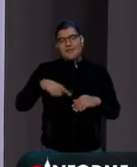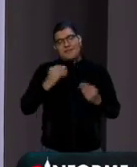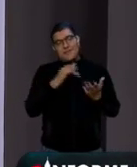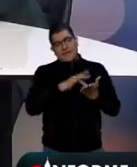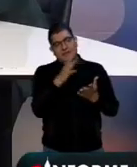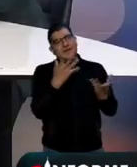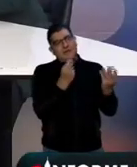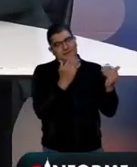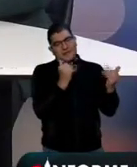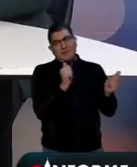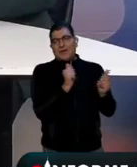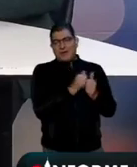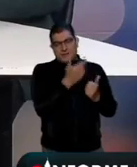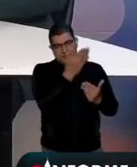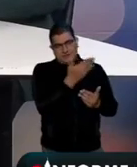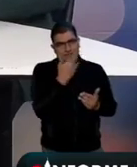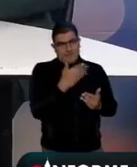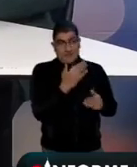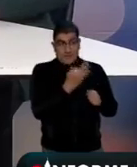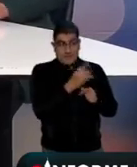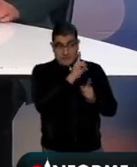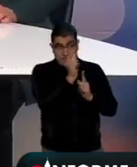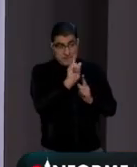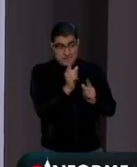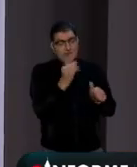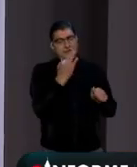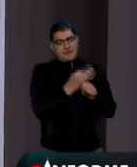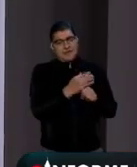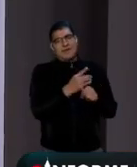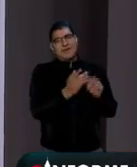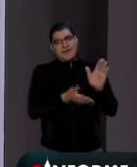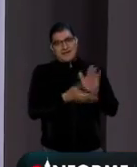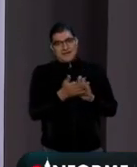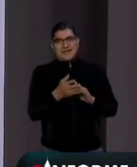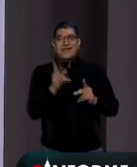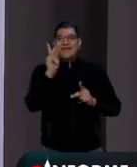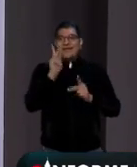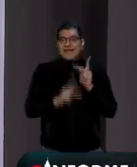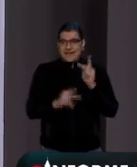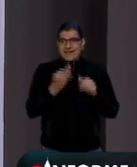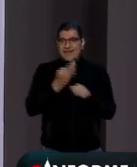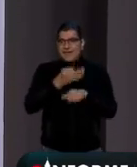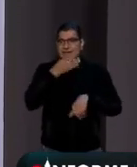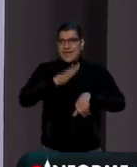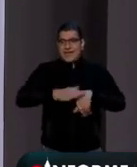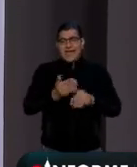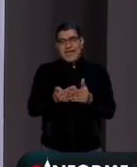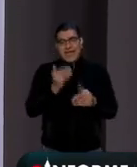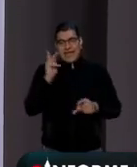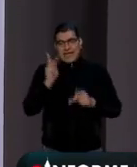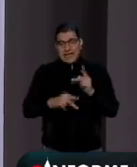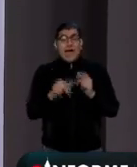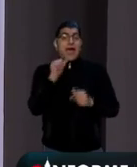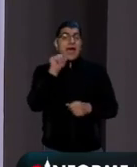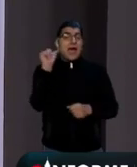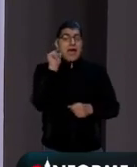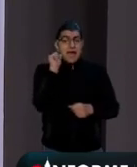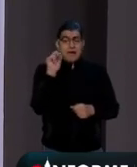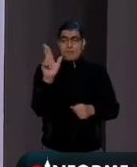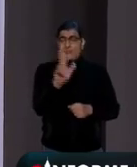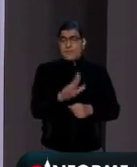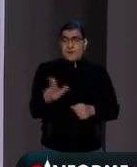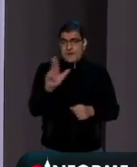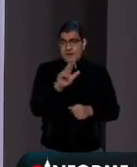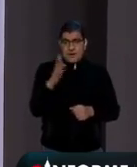querido Miguel, pero no te vayas porque ahorita que nos vayamos al corte, nada más rápido le comento antes de irnos al corte, ayer en el martes del